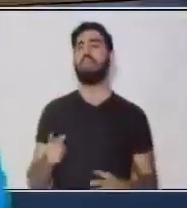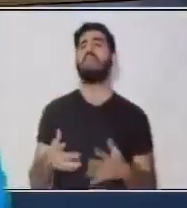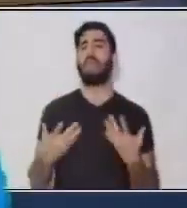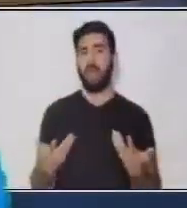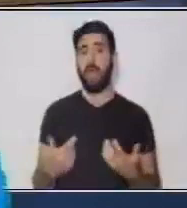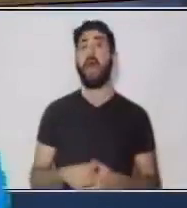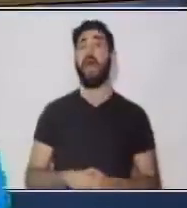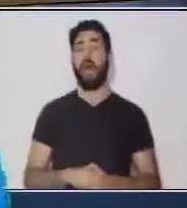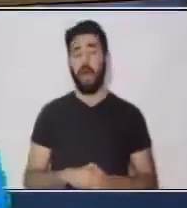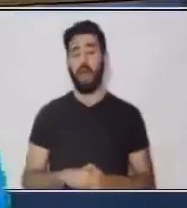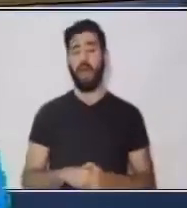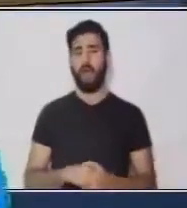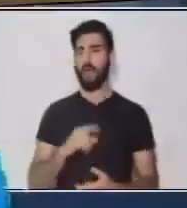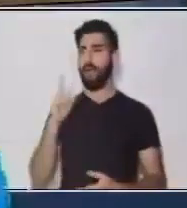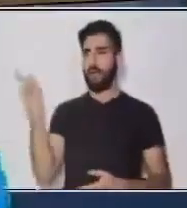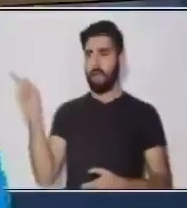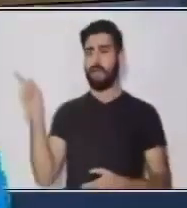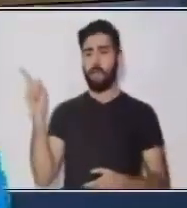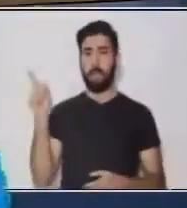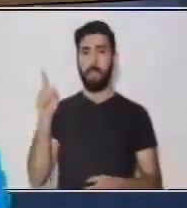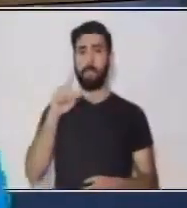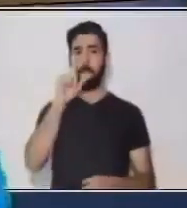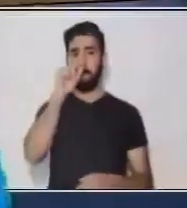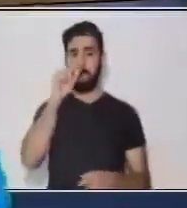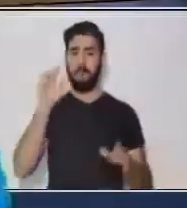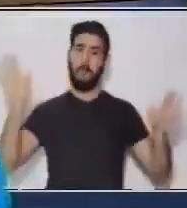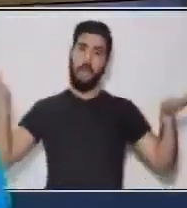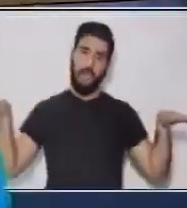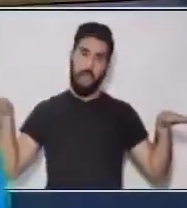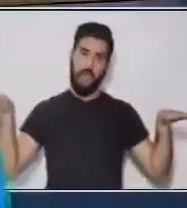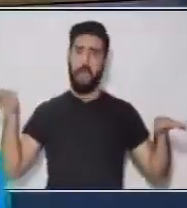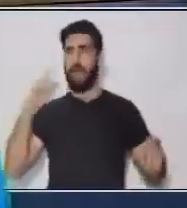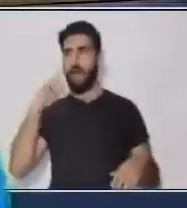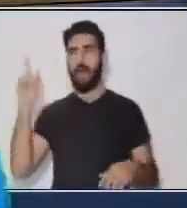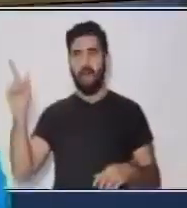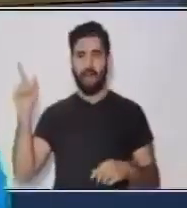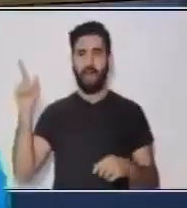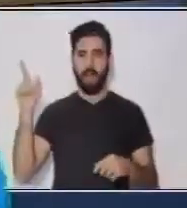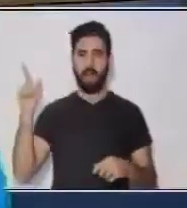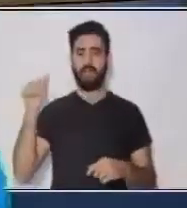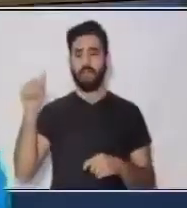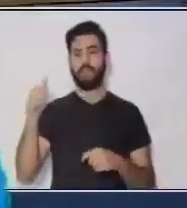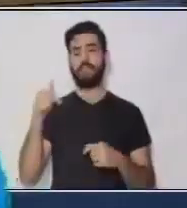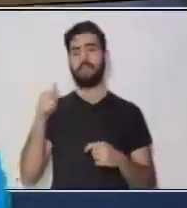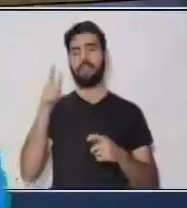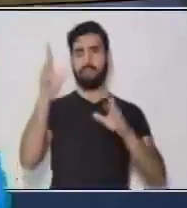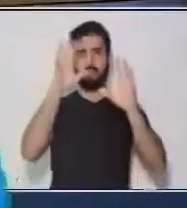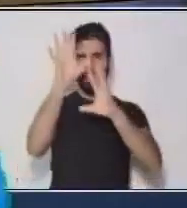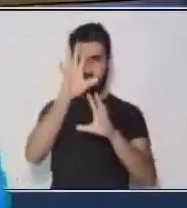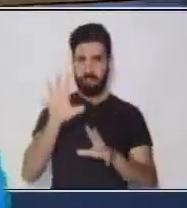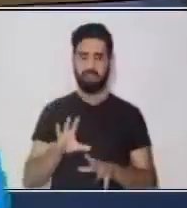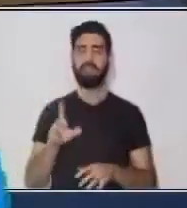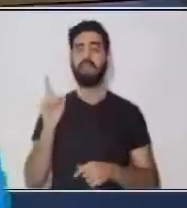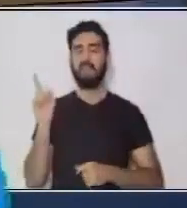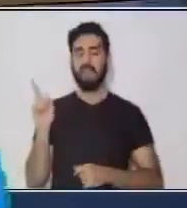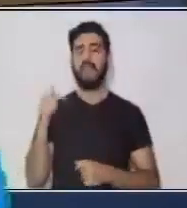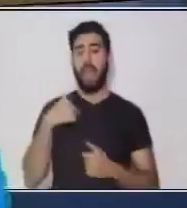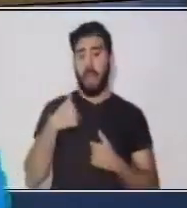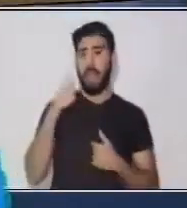espantapájaros. Pero este era bueno. Lo había